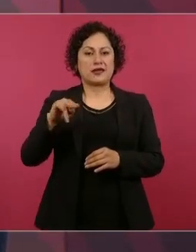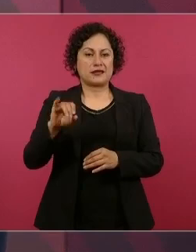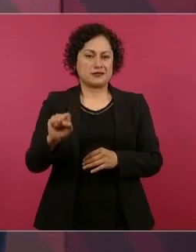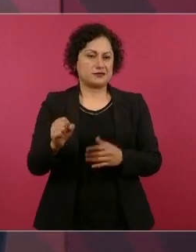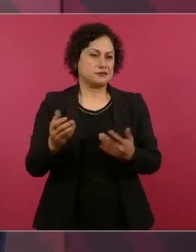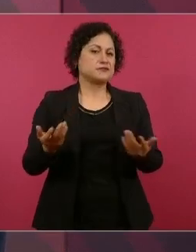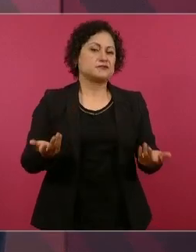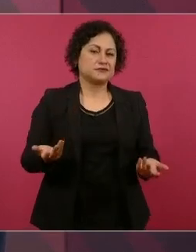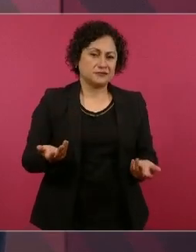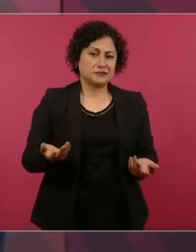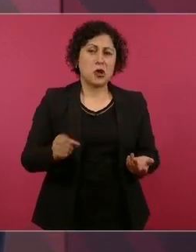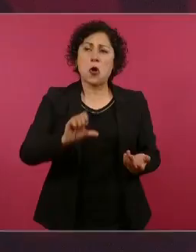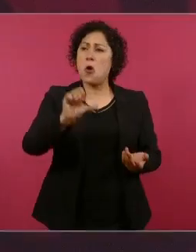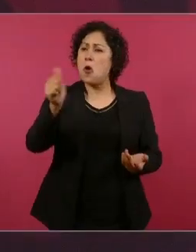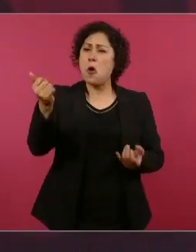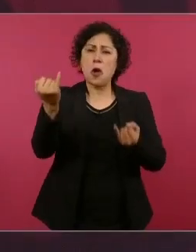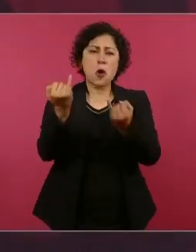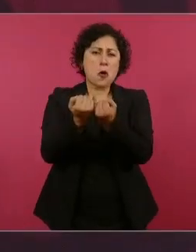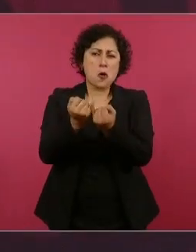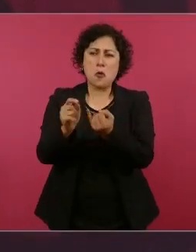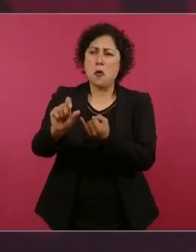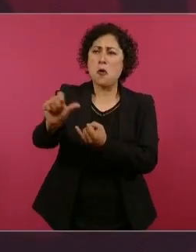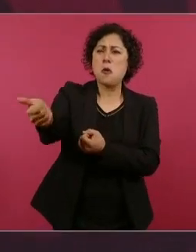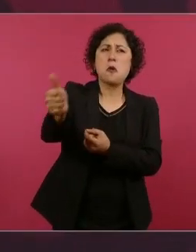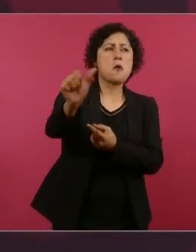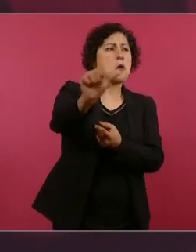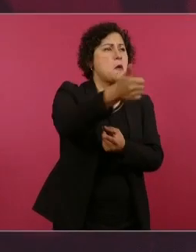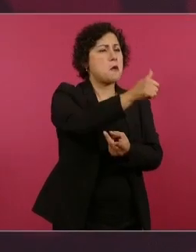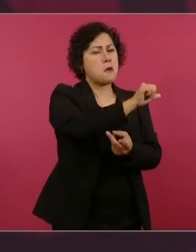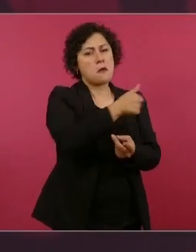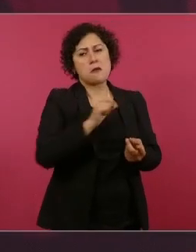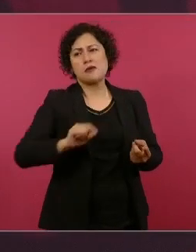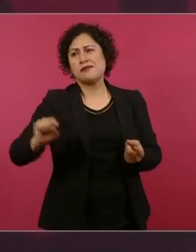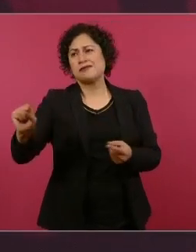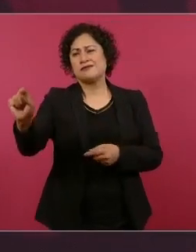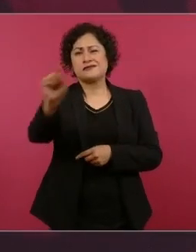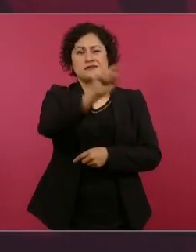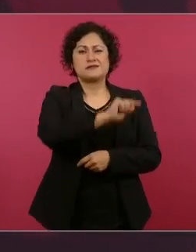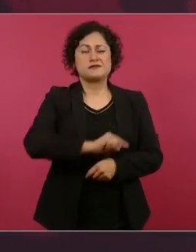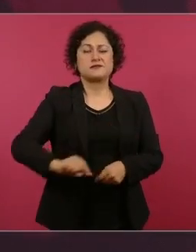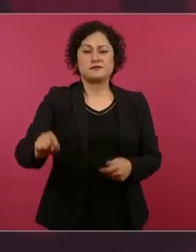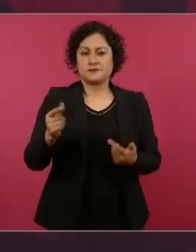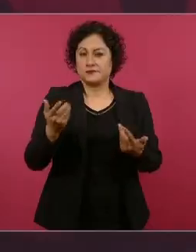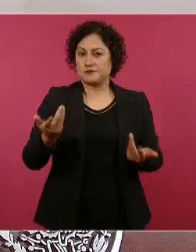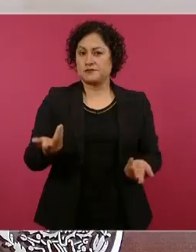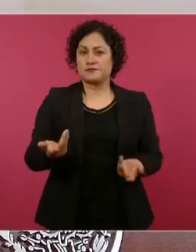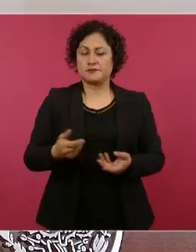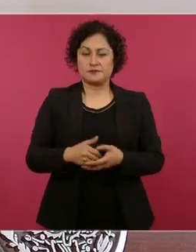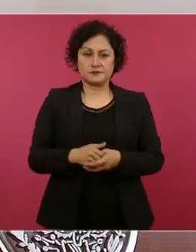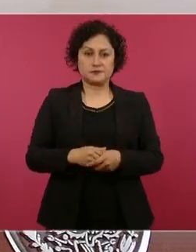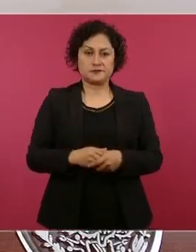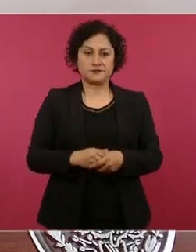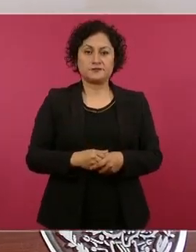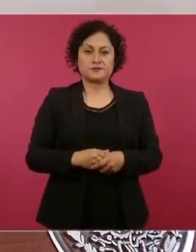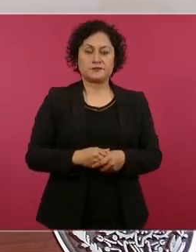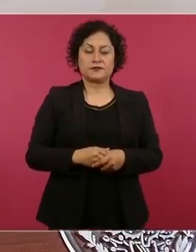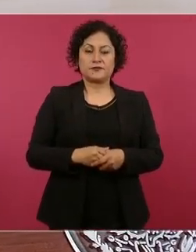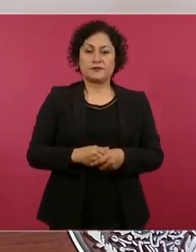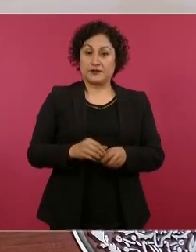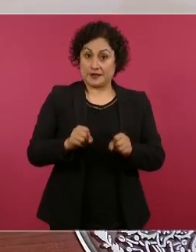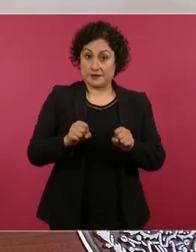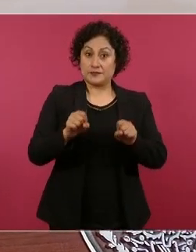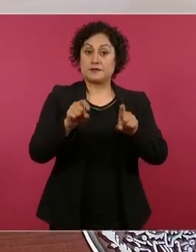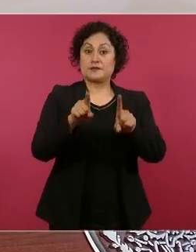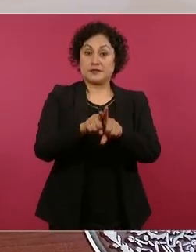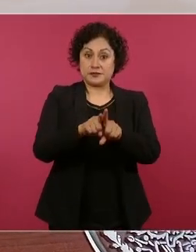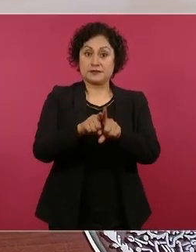y organismos internacionales